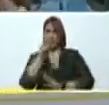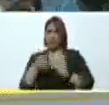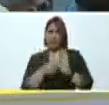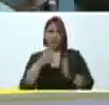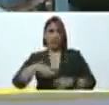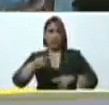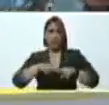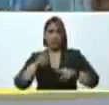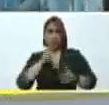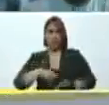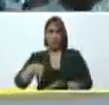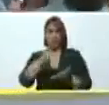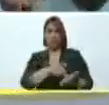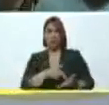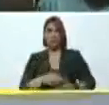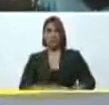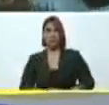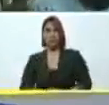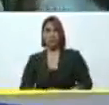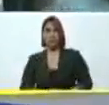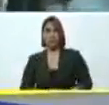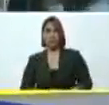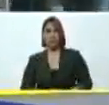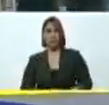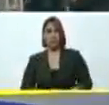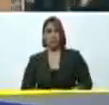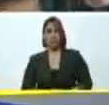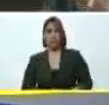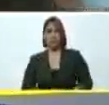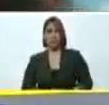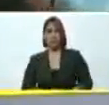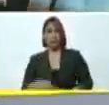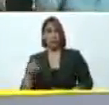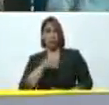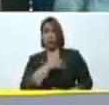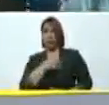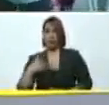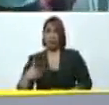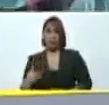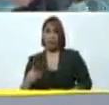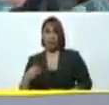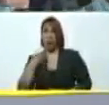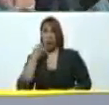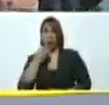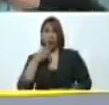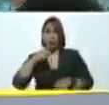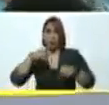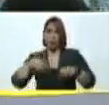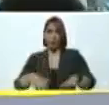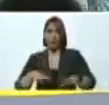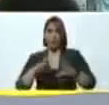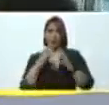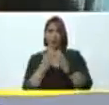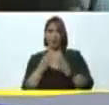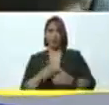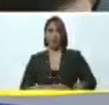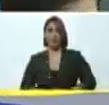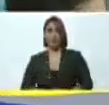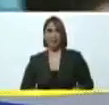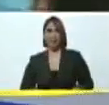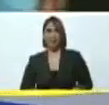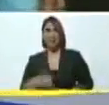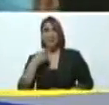asistencia. Es más, no querían los muchachos que se suspendieran las clases. ¡Qué alegría, Me